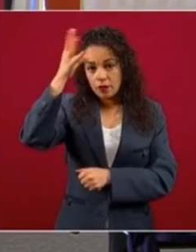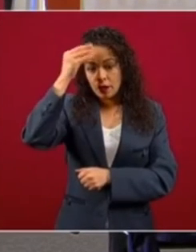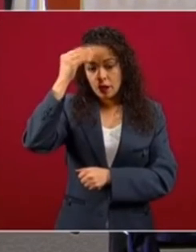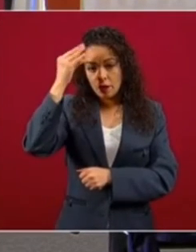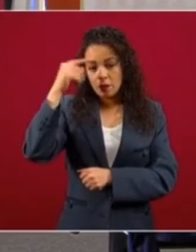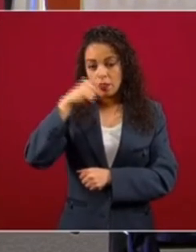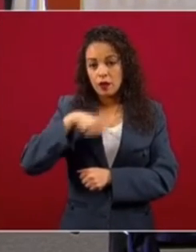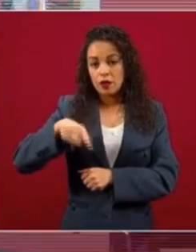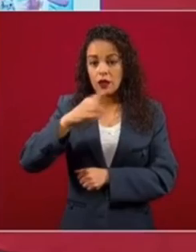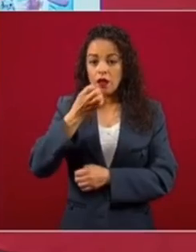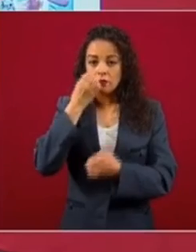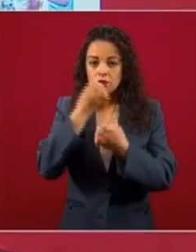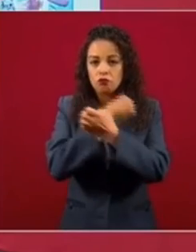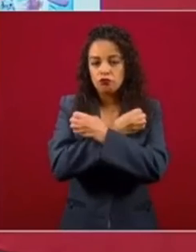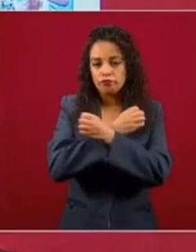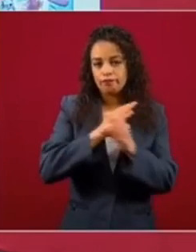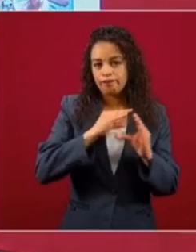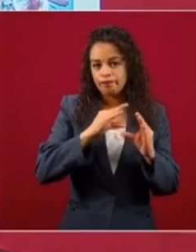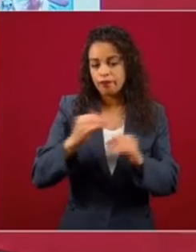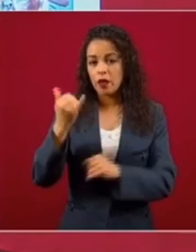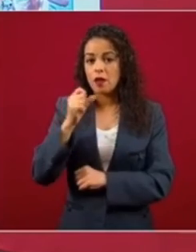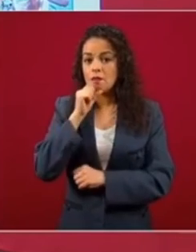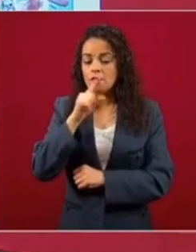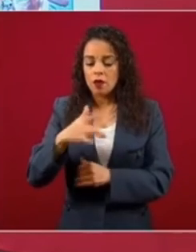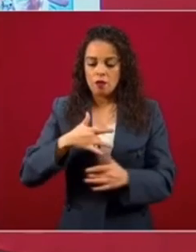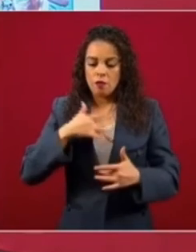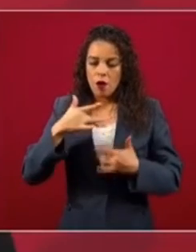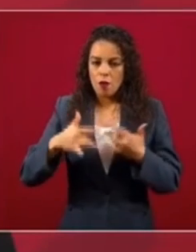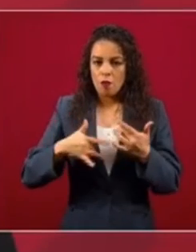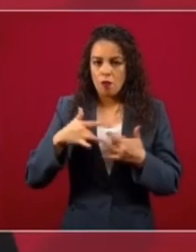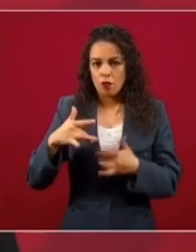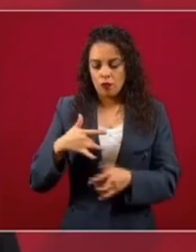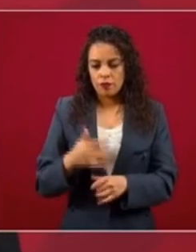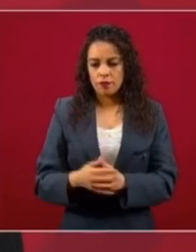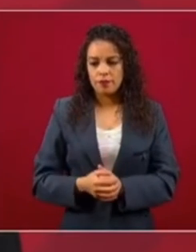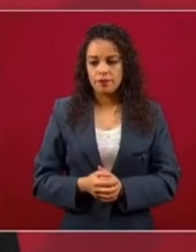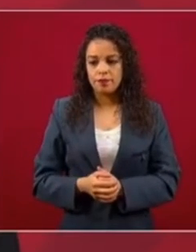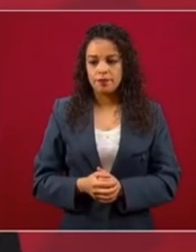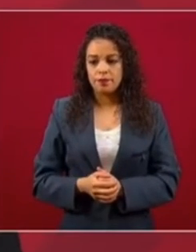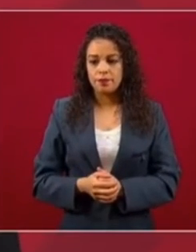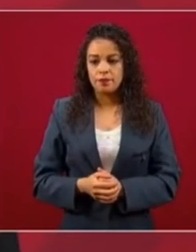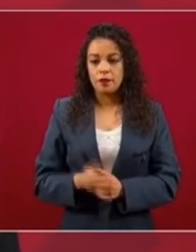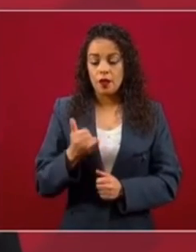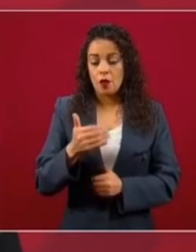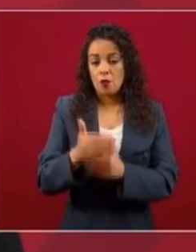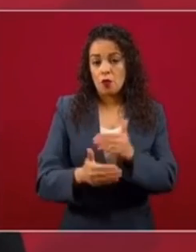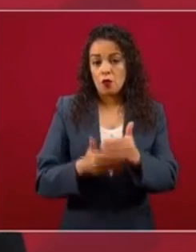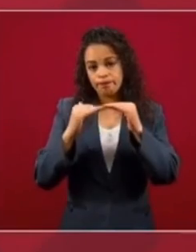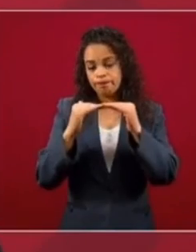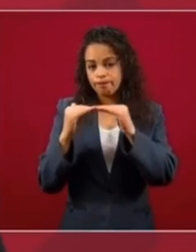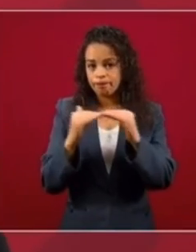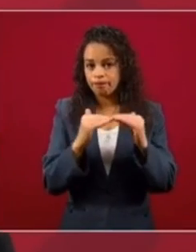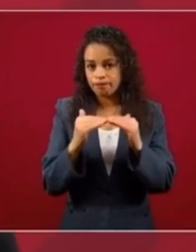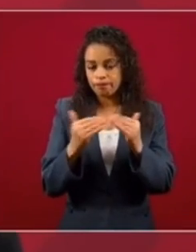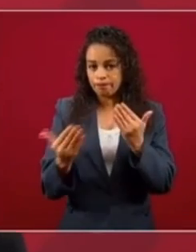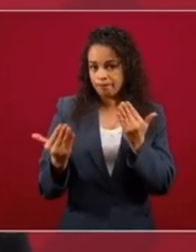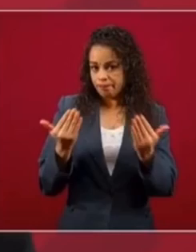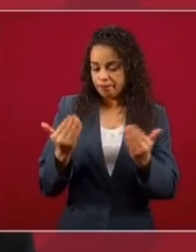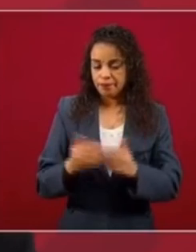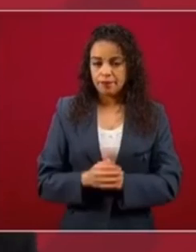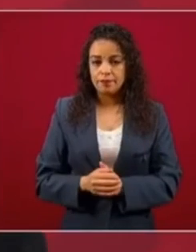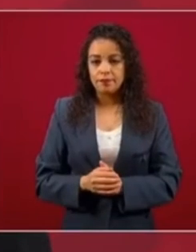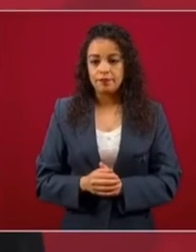socioemocional, al progreso material, pero para el bienestar humano. Texto, perdón.